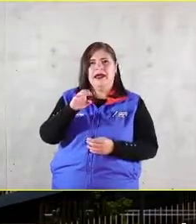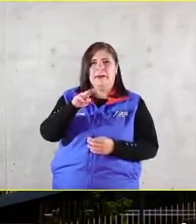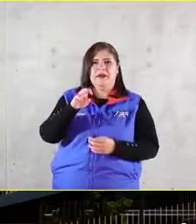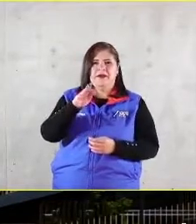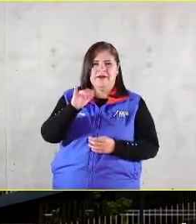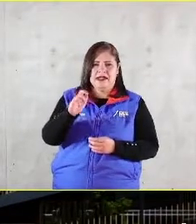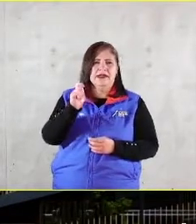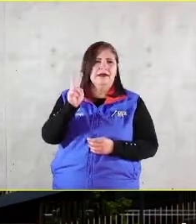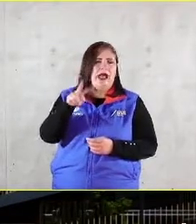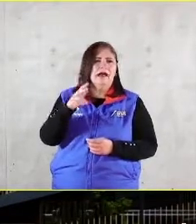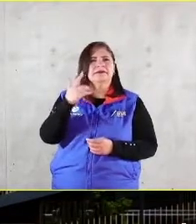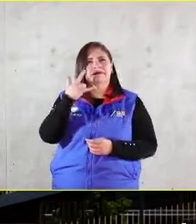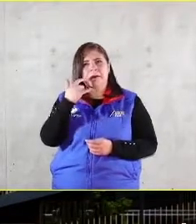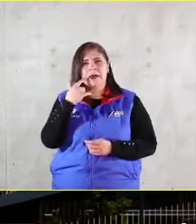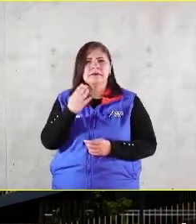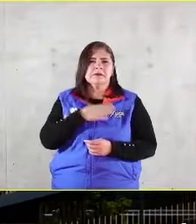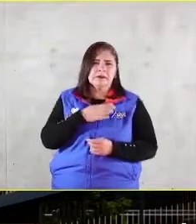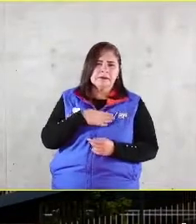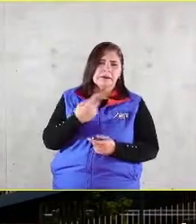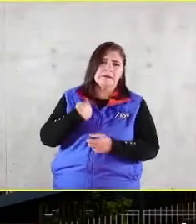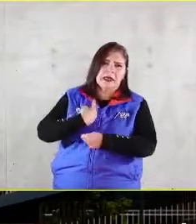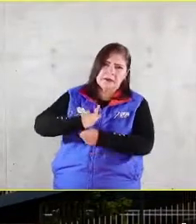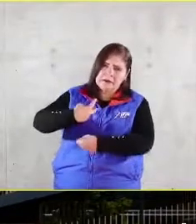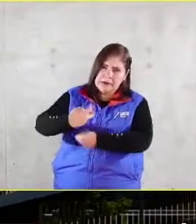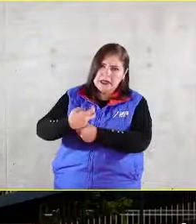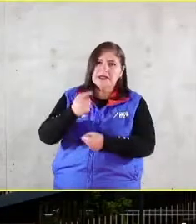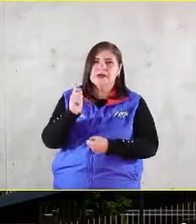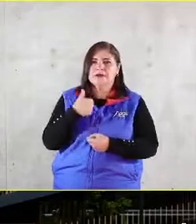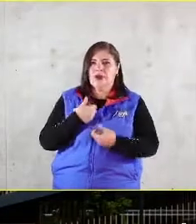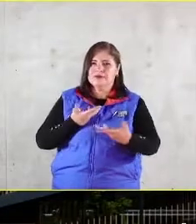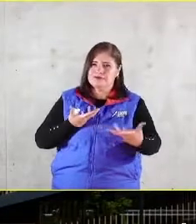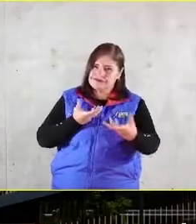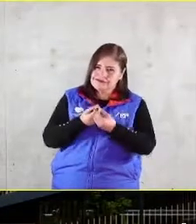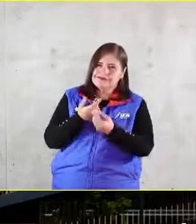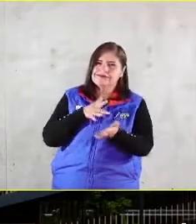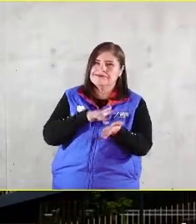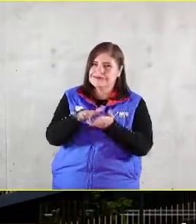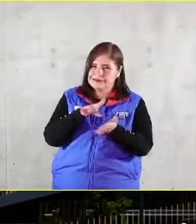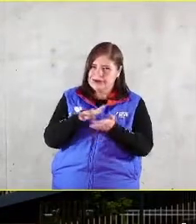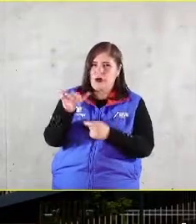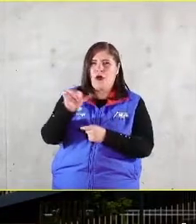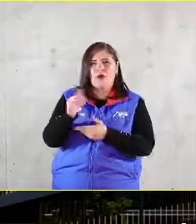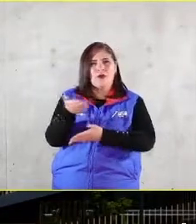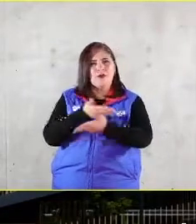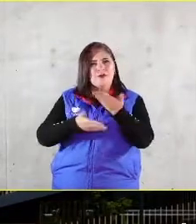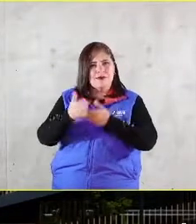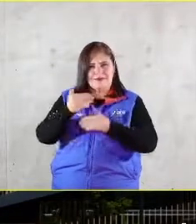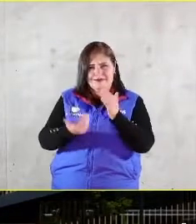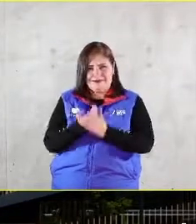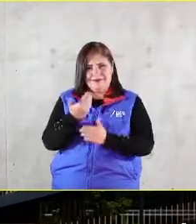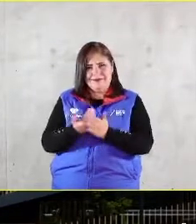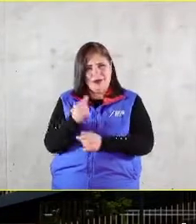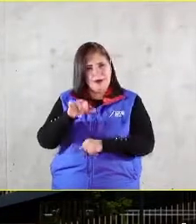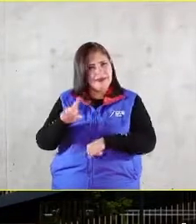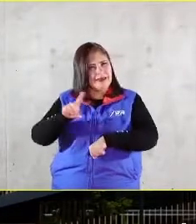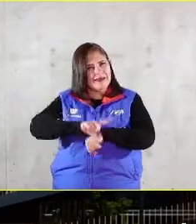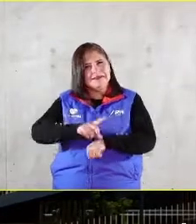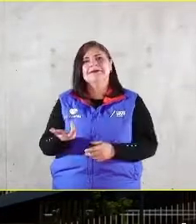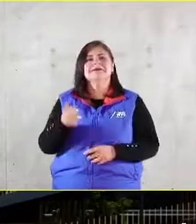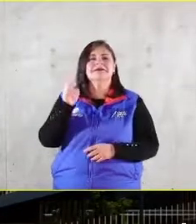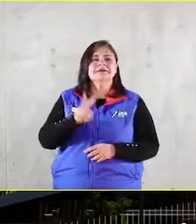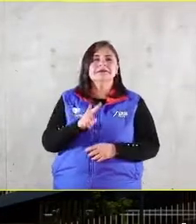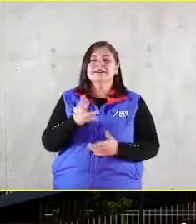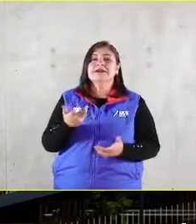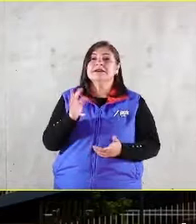que van desde la habitación de una empresa y cómo consolidar las mejores palabras de nuestro tiempo corporativo. Y sin más,